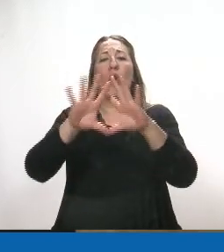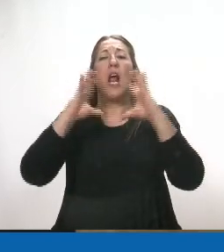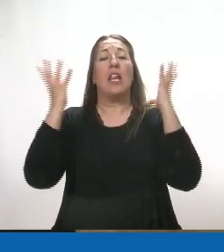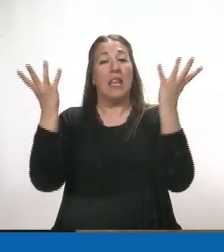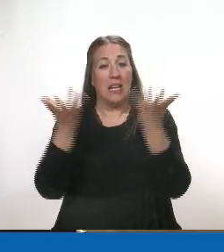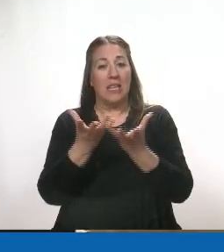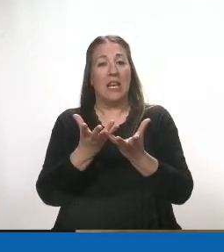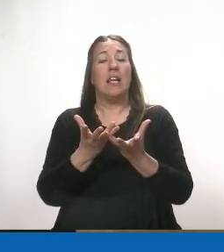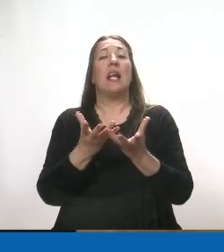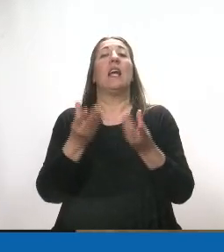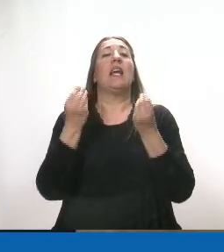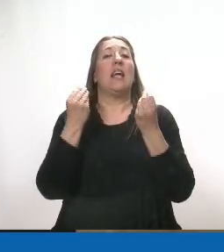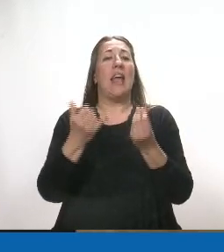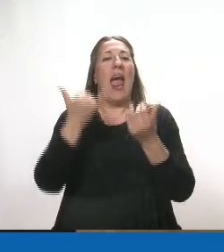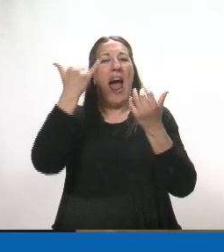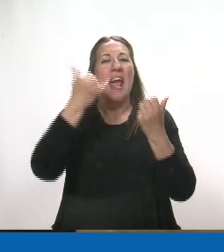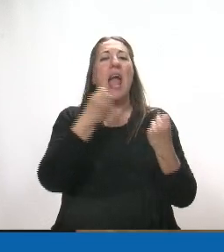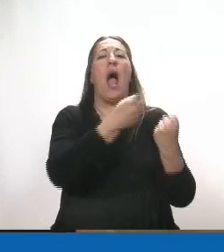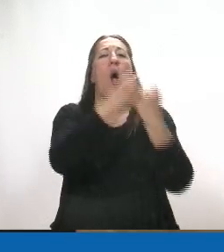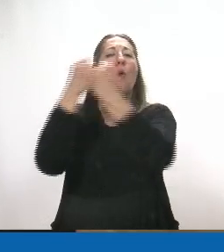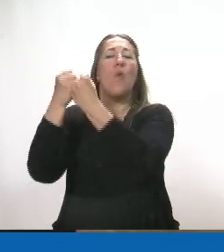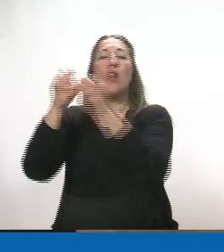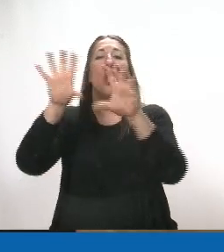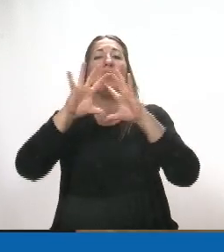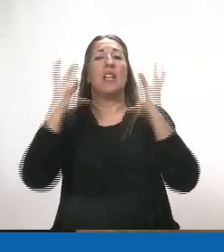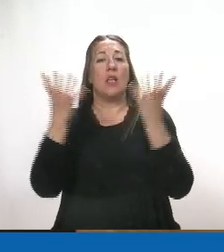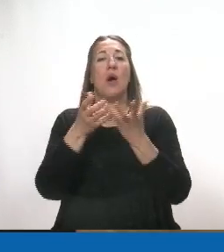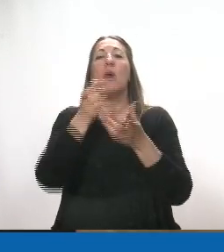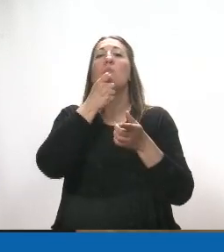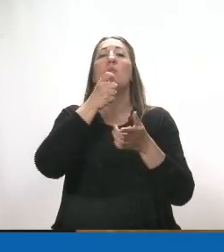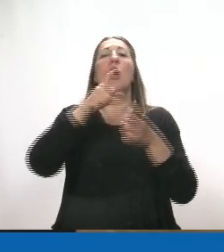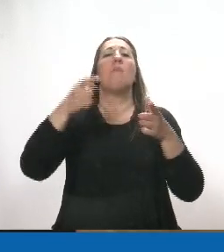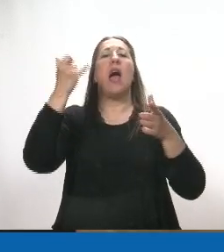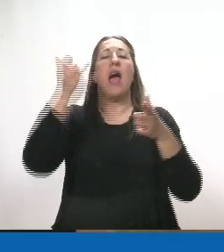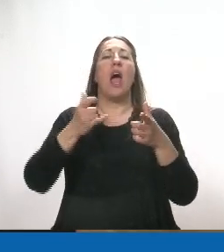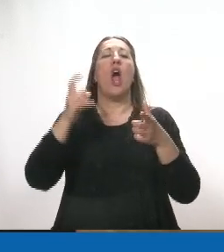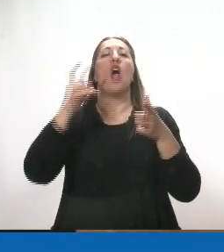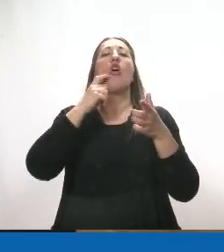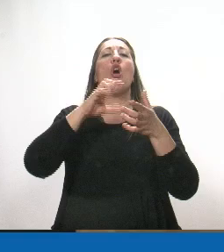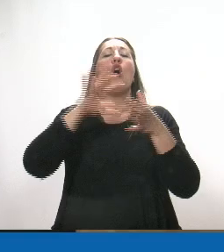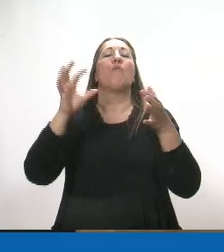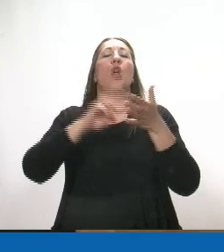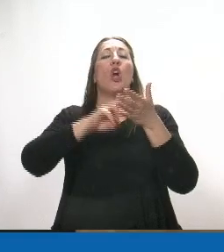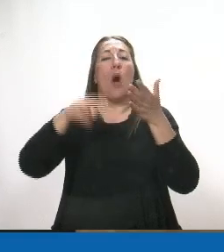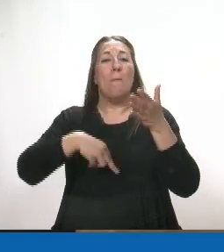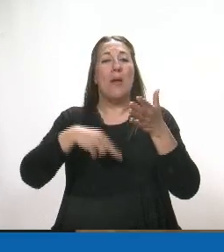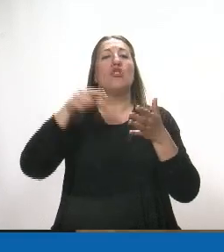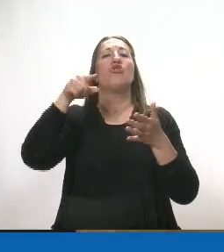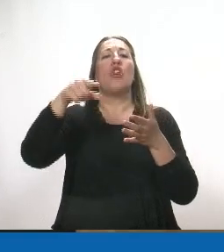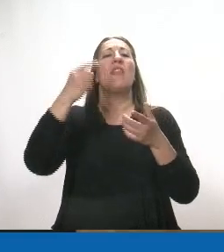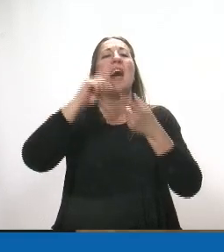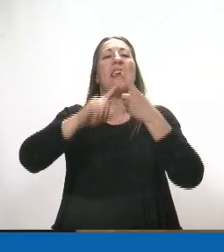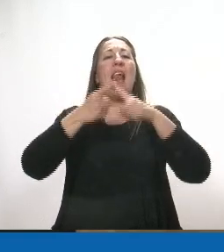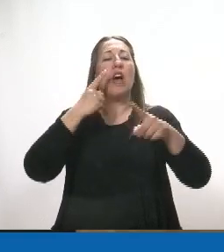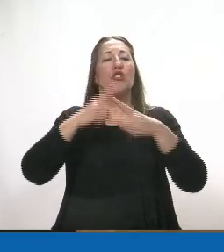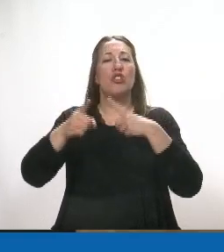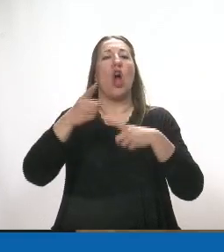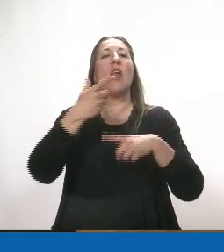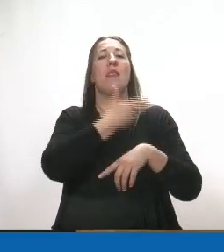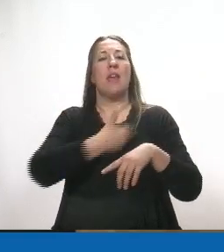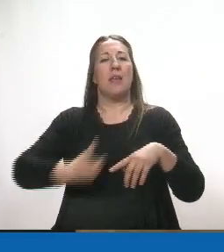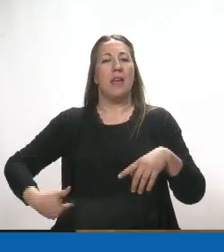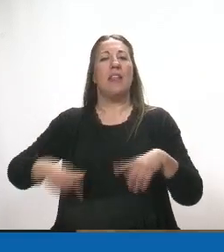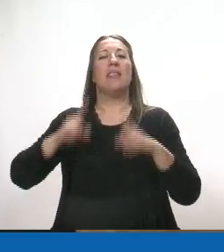particular a tratados internacionales como la Convención de Viena sobre Relaciones Diplomáticas y la Convención de Viena